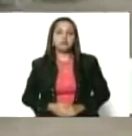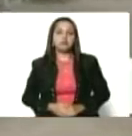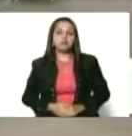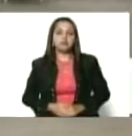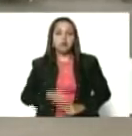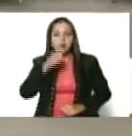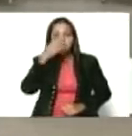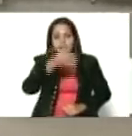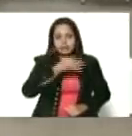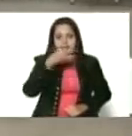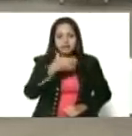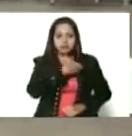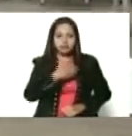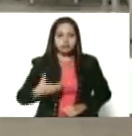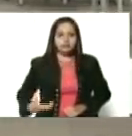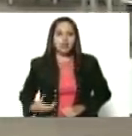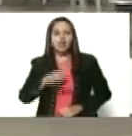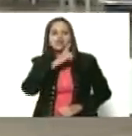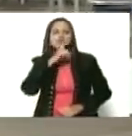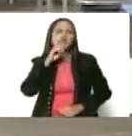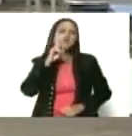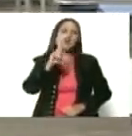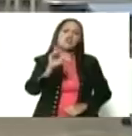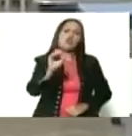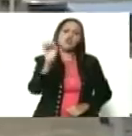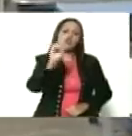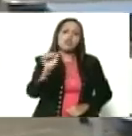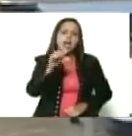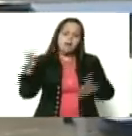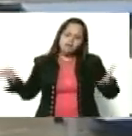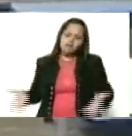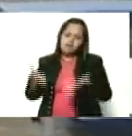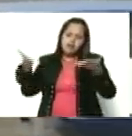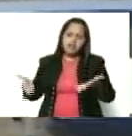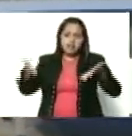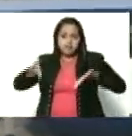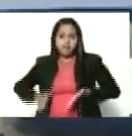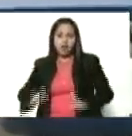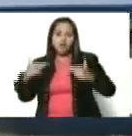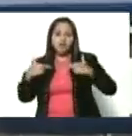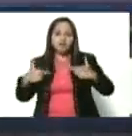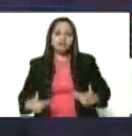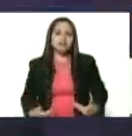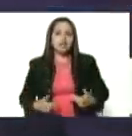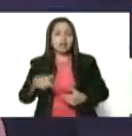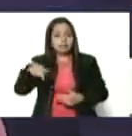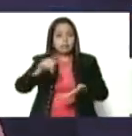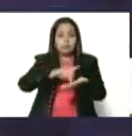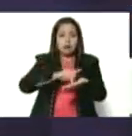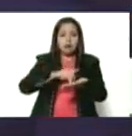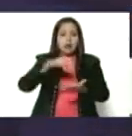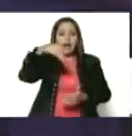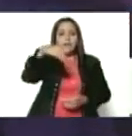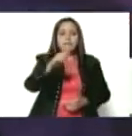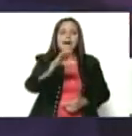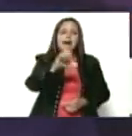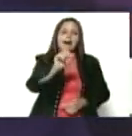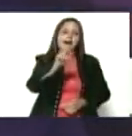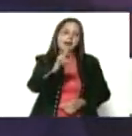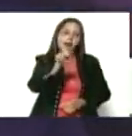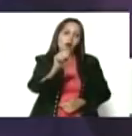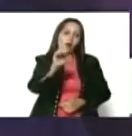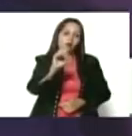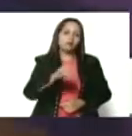Buenas tardes, Presidente. Mi nombre es Rosa Reci, promotora de enlace del parto humanizado de la parroquia Macarao. Bueno, efectivamente,